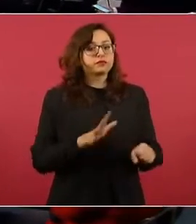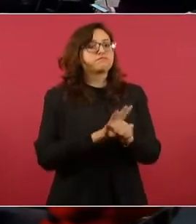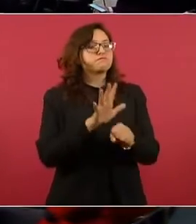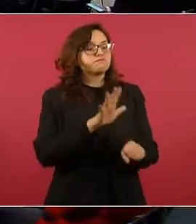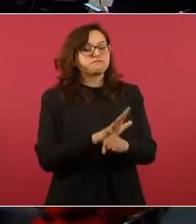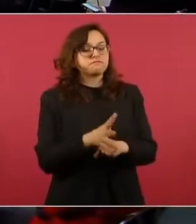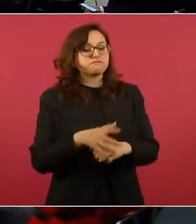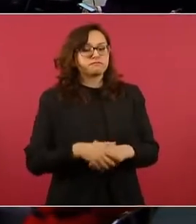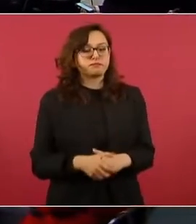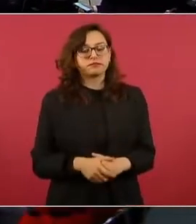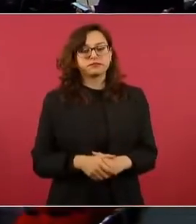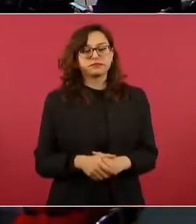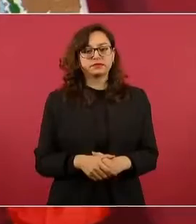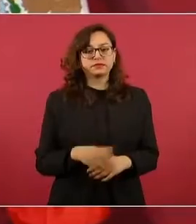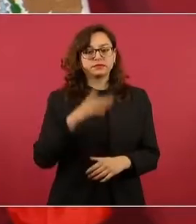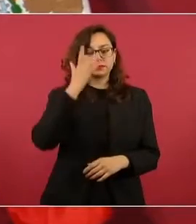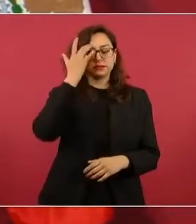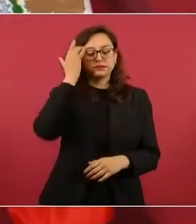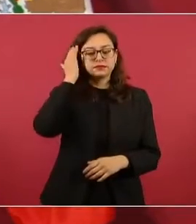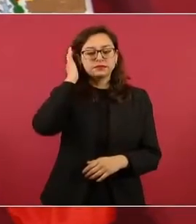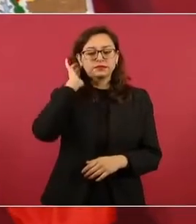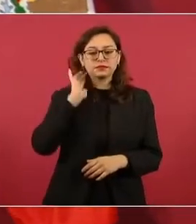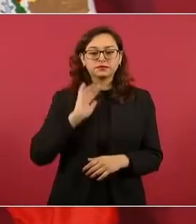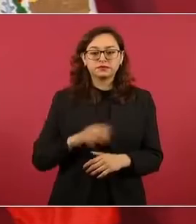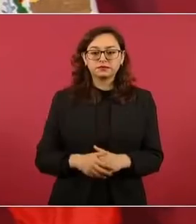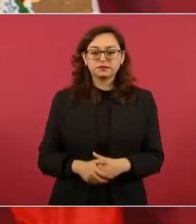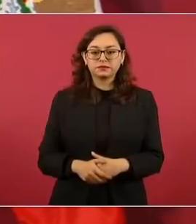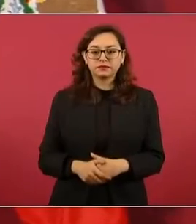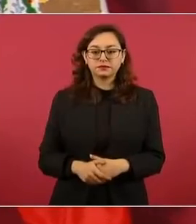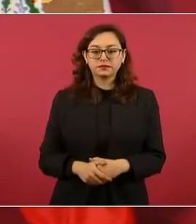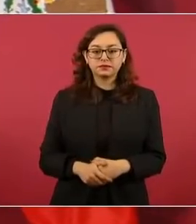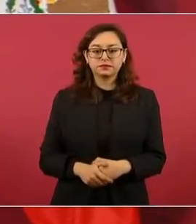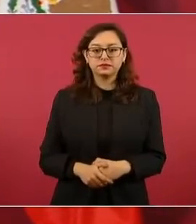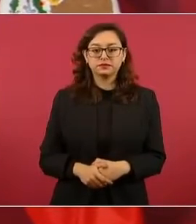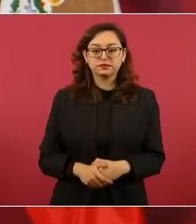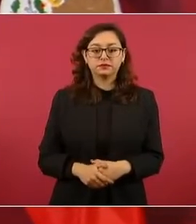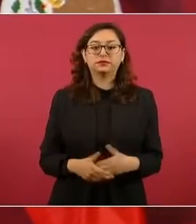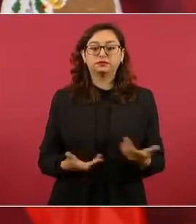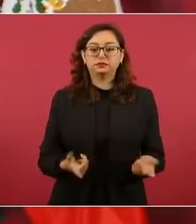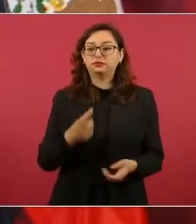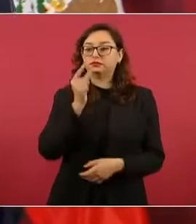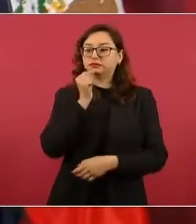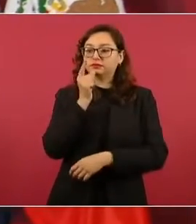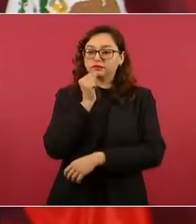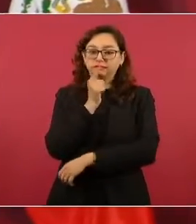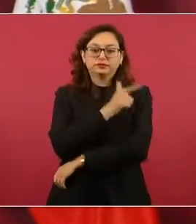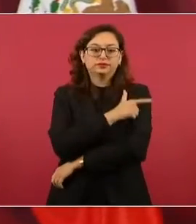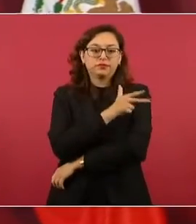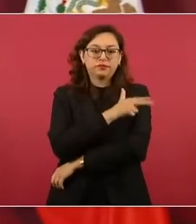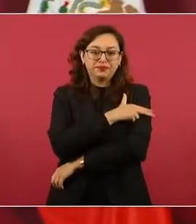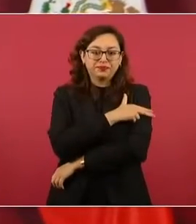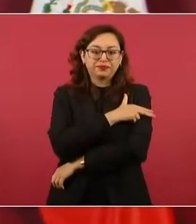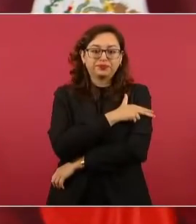concretas? La policía, precisamente la Guardia Nacional,